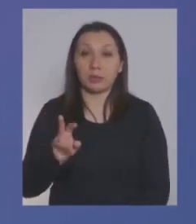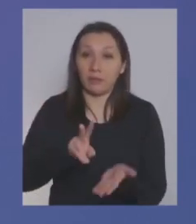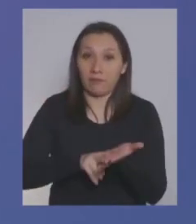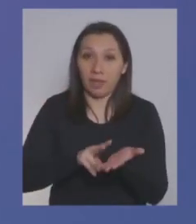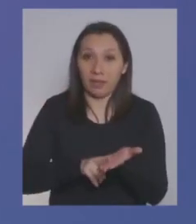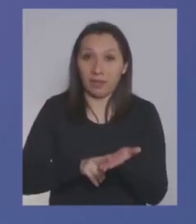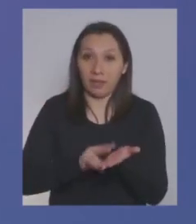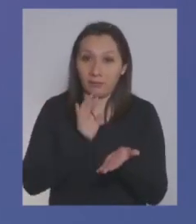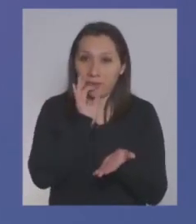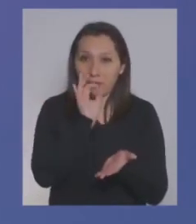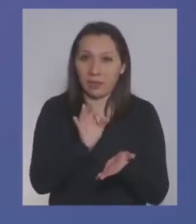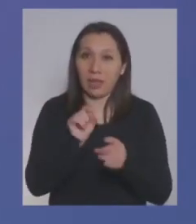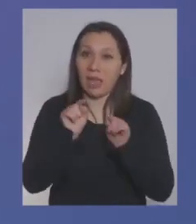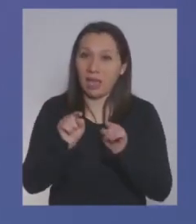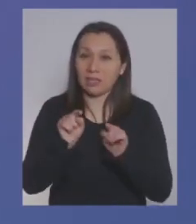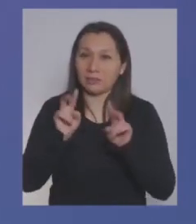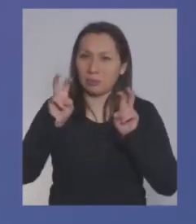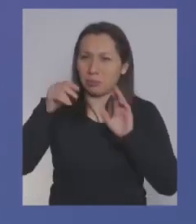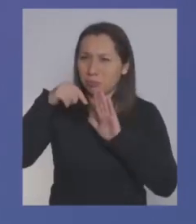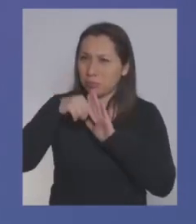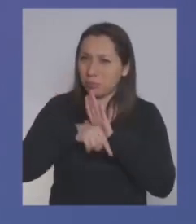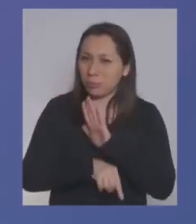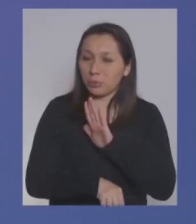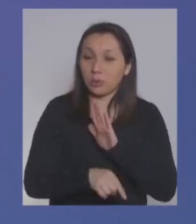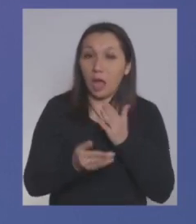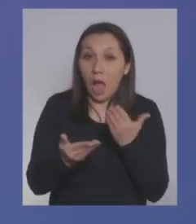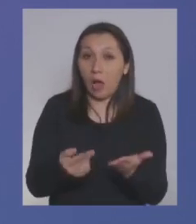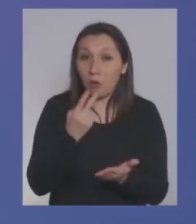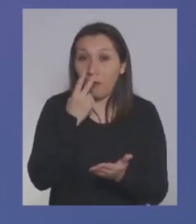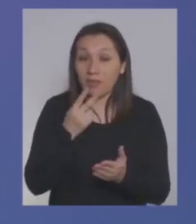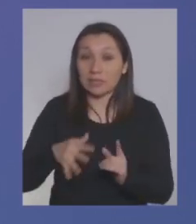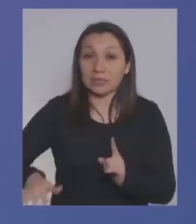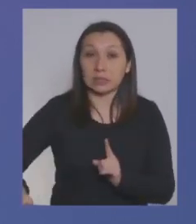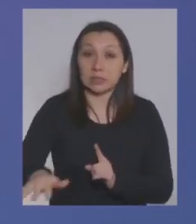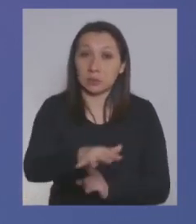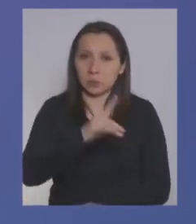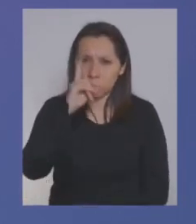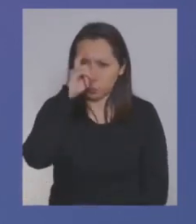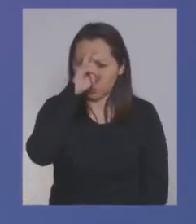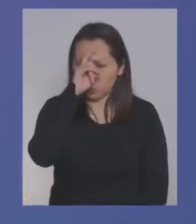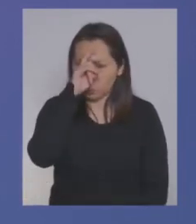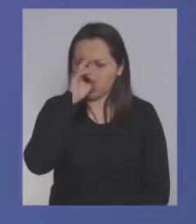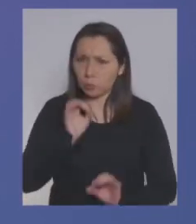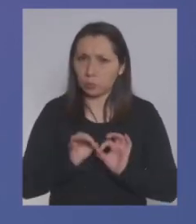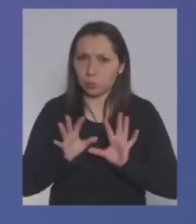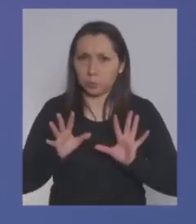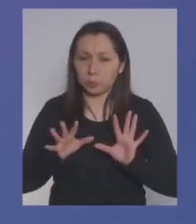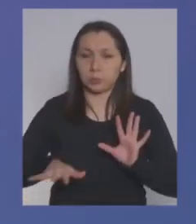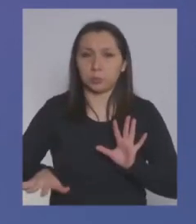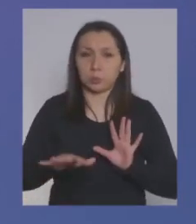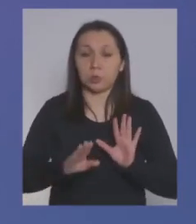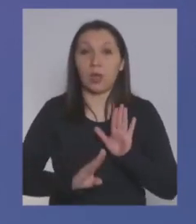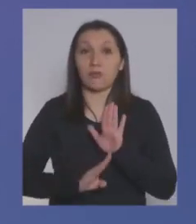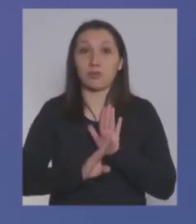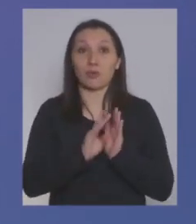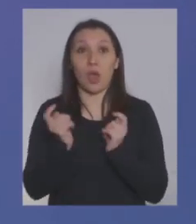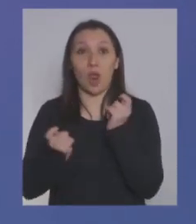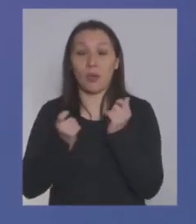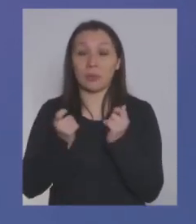verdad sea dicha yo creo que este es el punto de fondo hoy día vivimos una situación bien crítica bien crítica a nivel del crecimiento